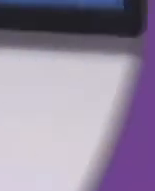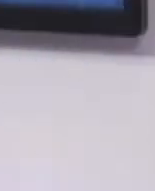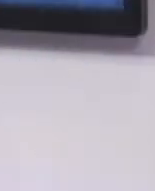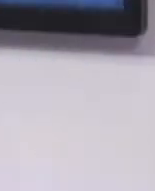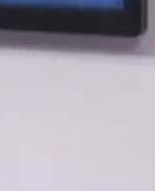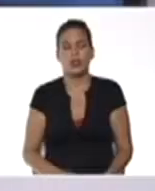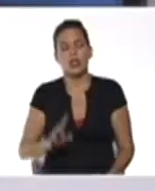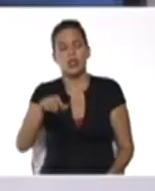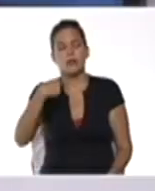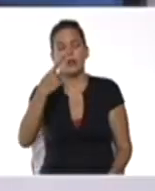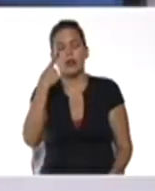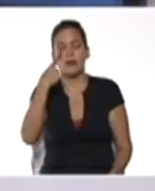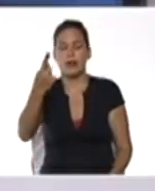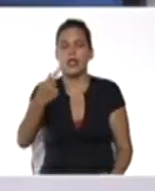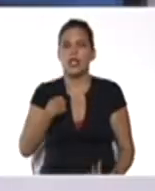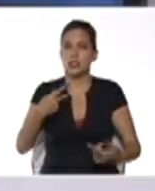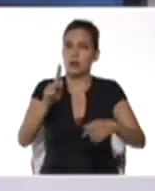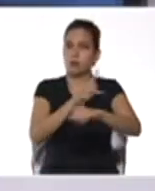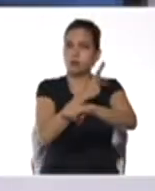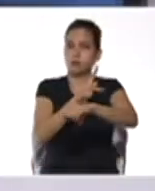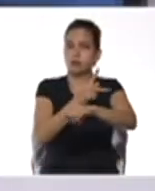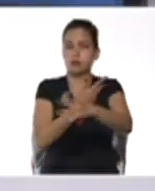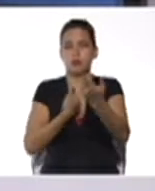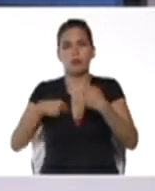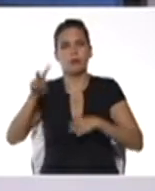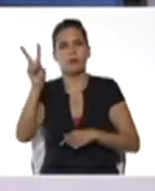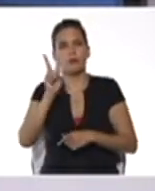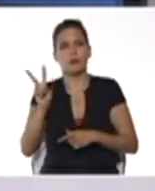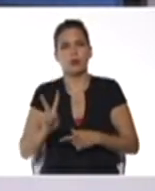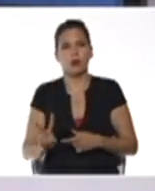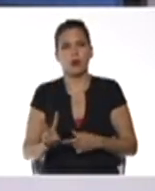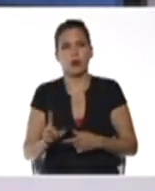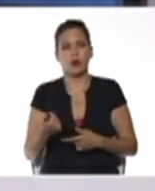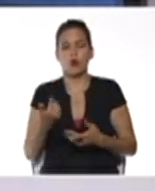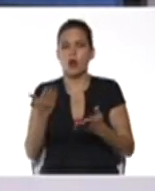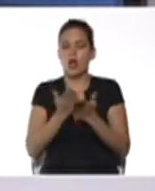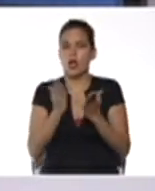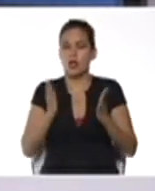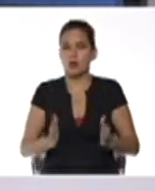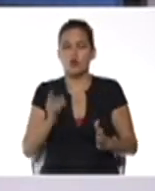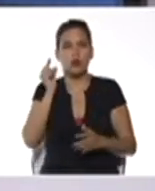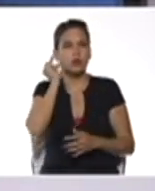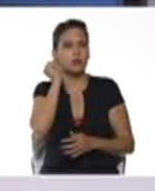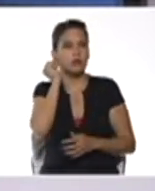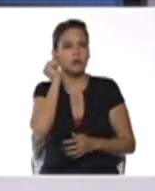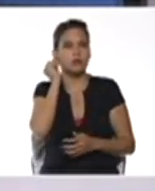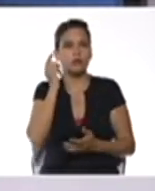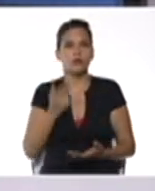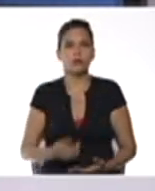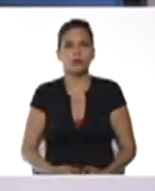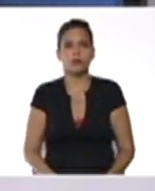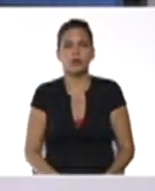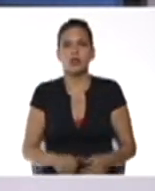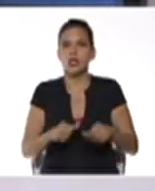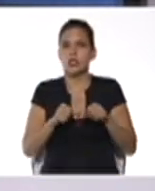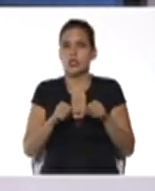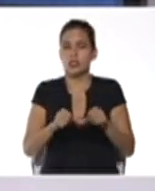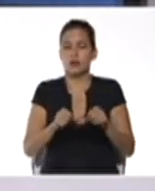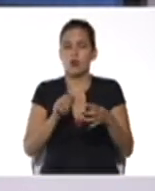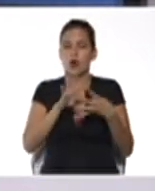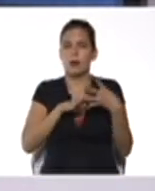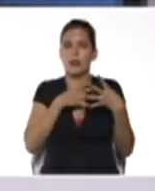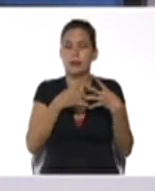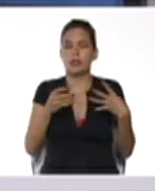Después de ver ese recital de poesía venezolana, a cargo de la estudiante María Auxiliadora Díaz, continuemos con la